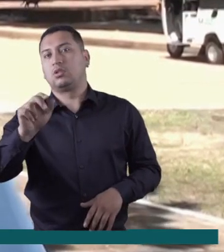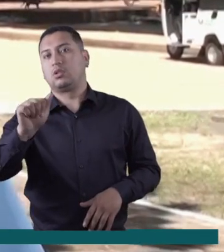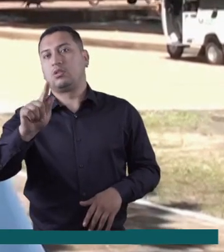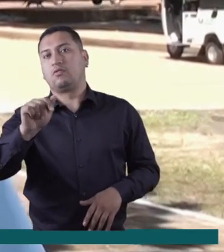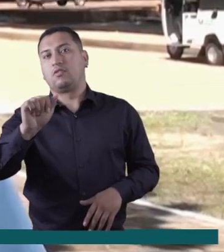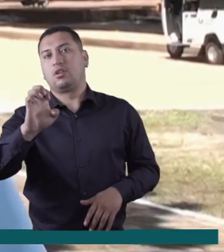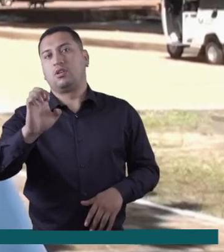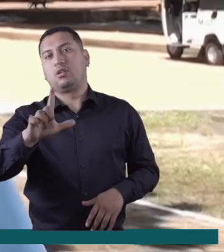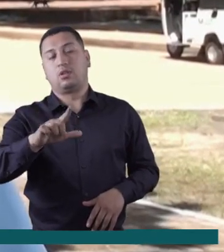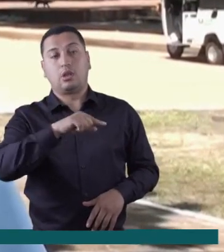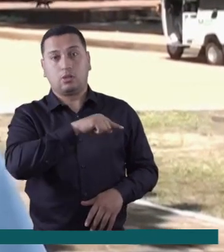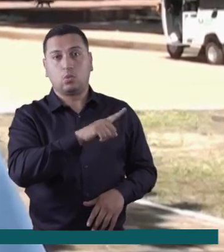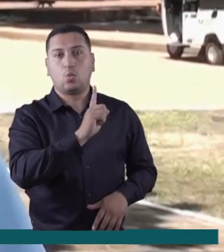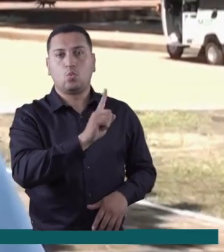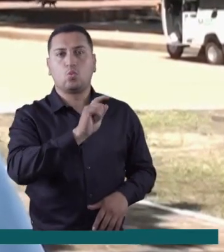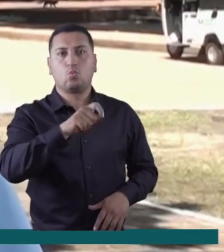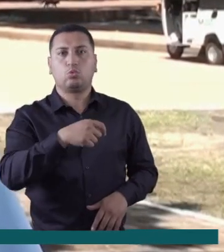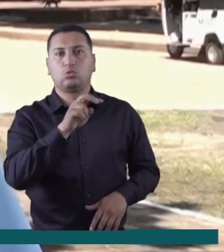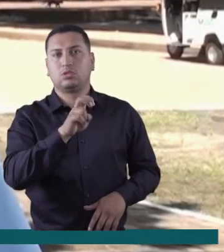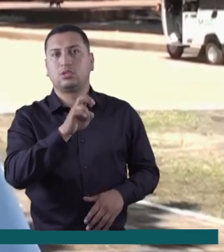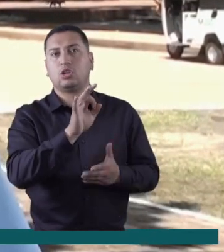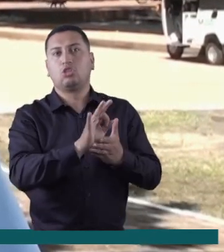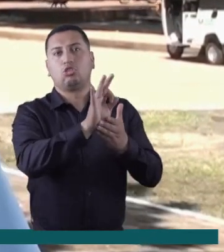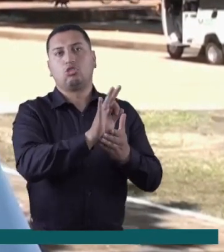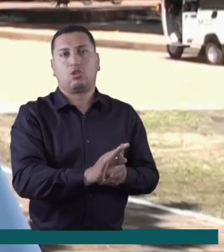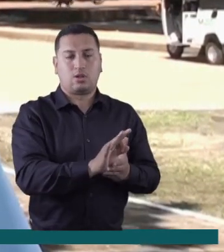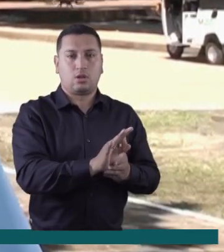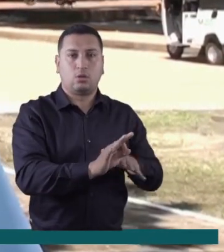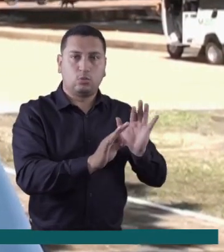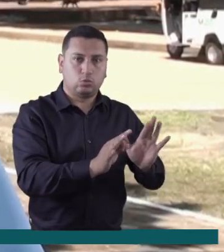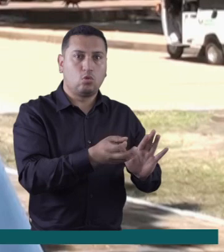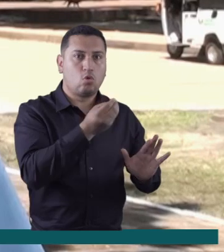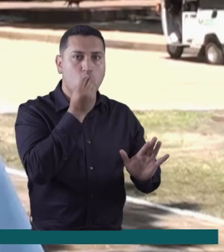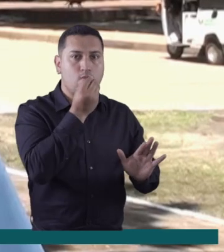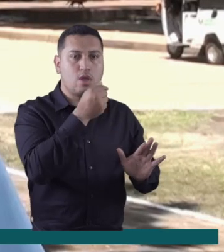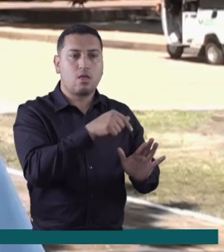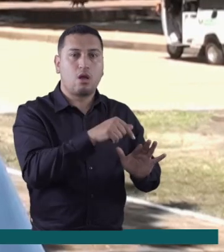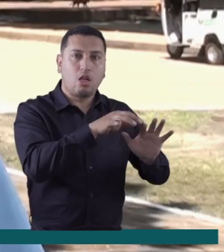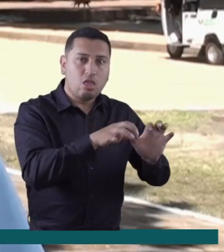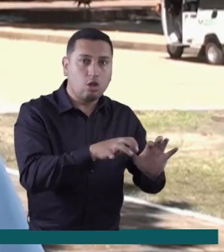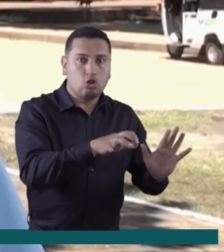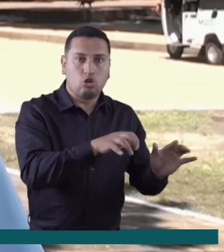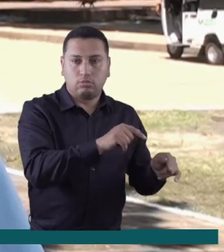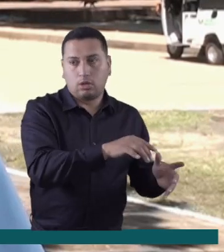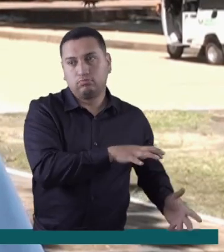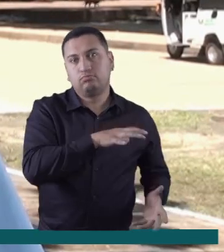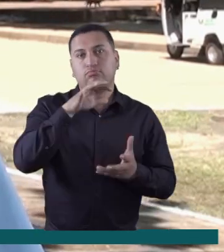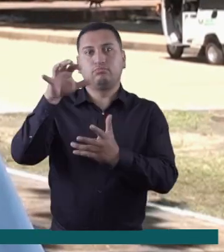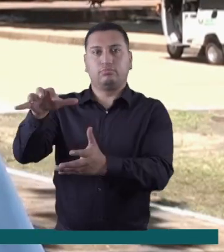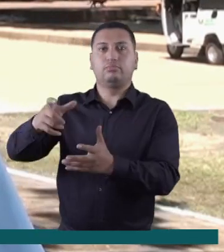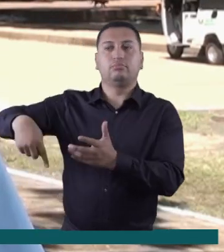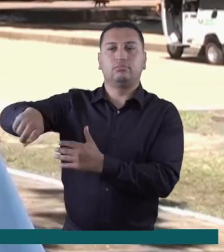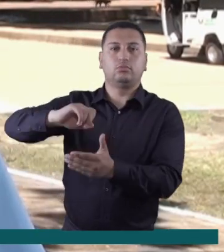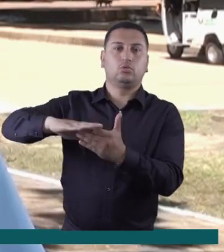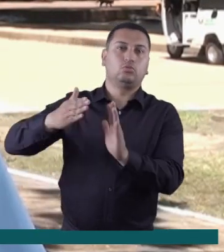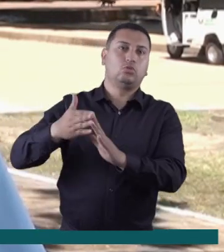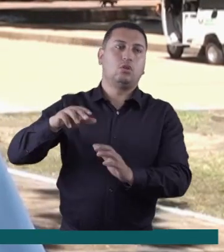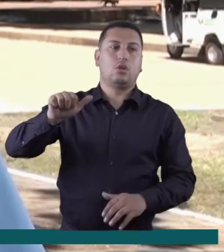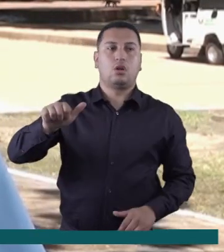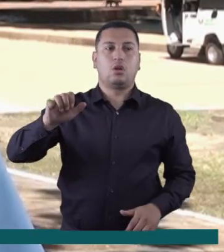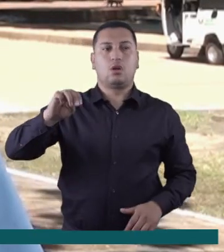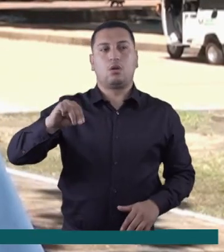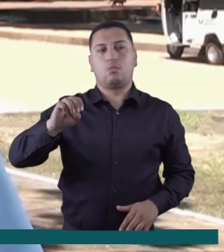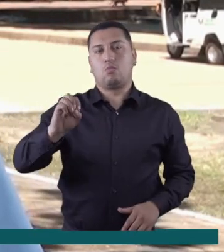para transportar 1.7 toneladas de alimentos no perecederos de la canasta familiar para la